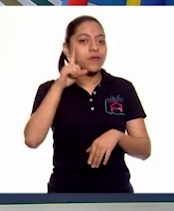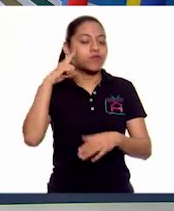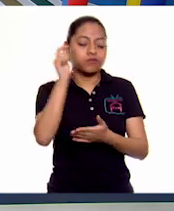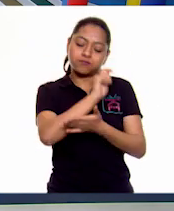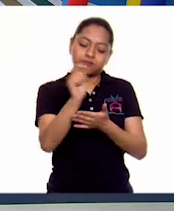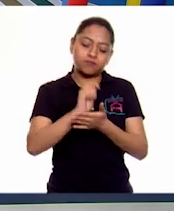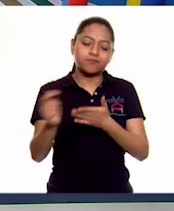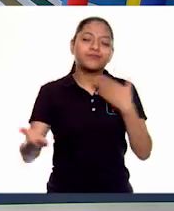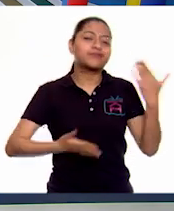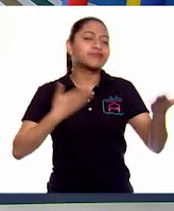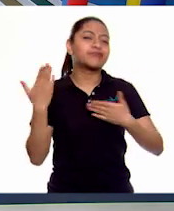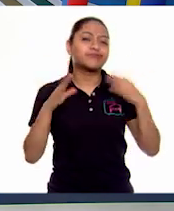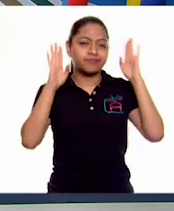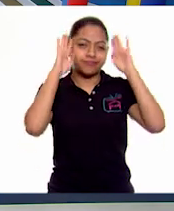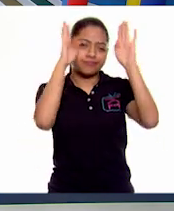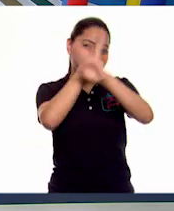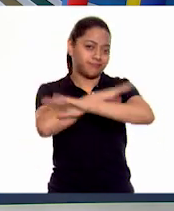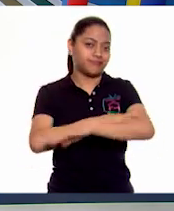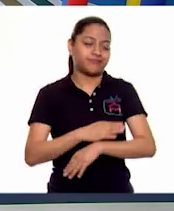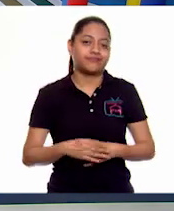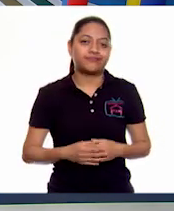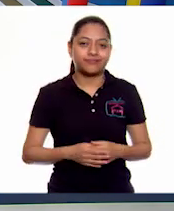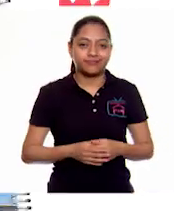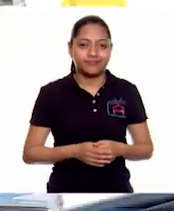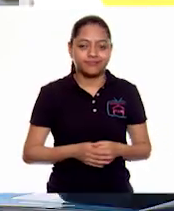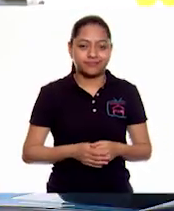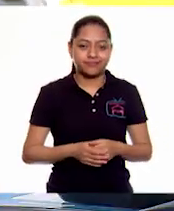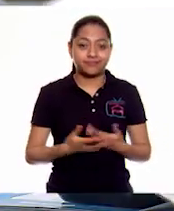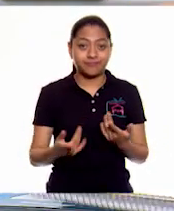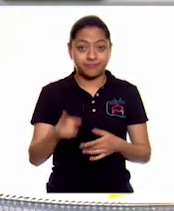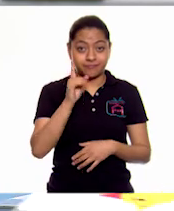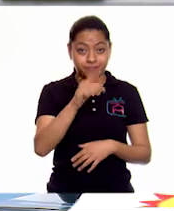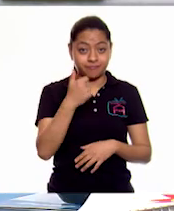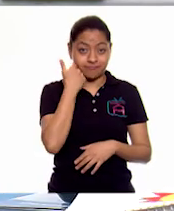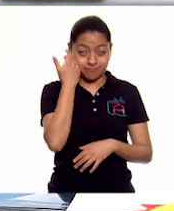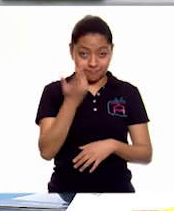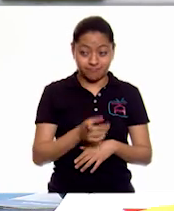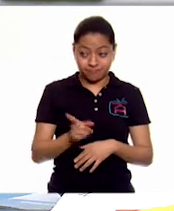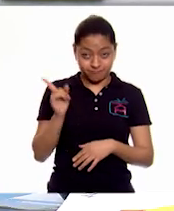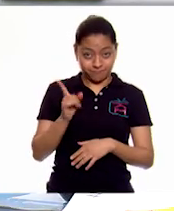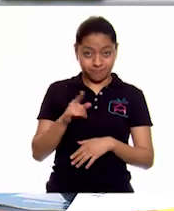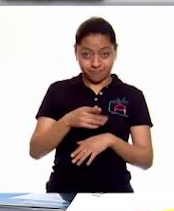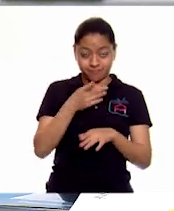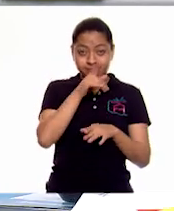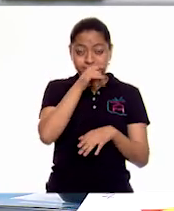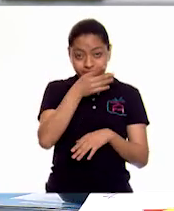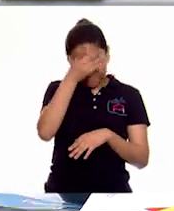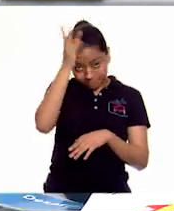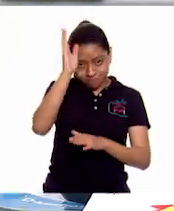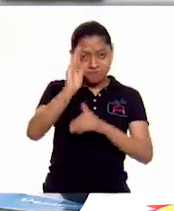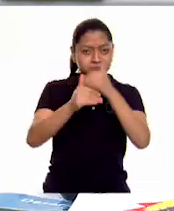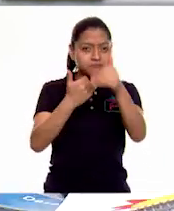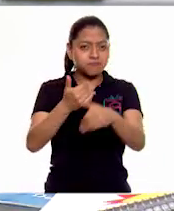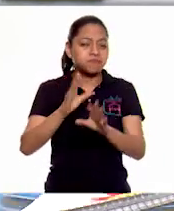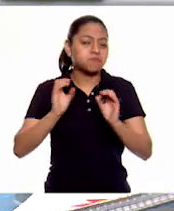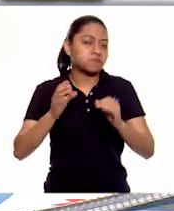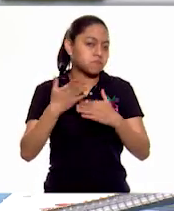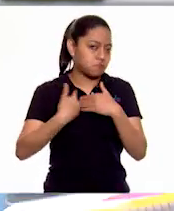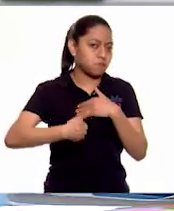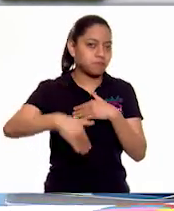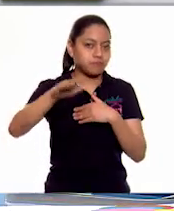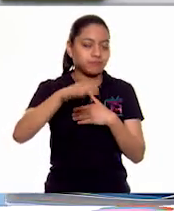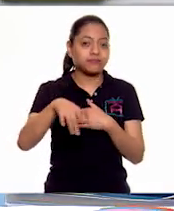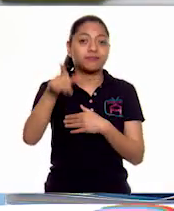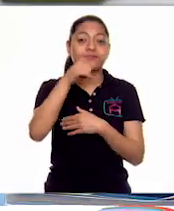de entretenerse también, un rato coloreando. Sí, si ustedes quieren elaborar, este trabajo más tarde, o en otra ocasión,